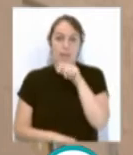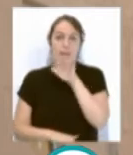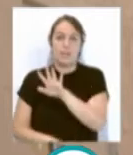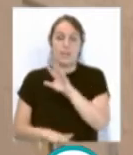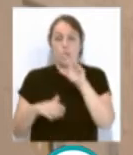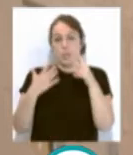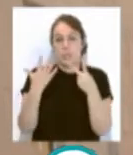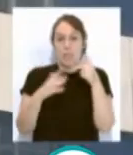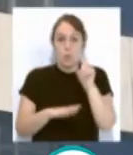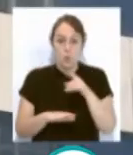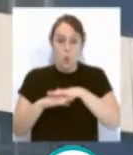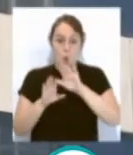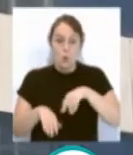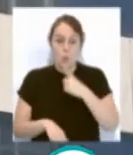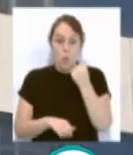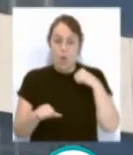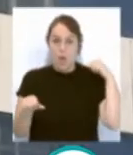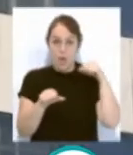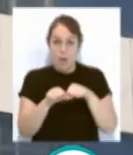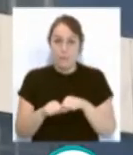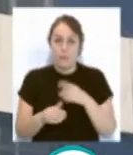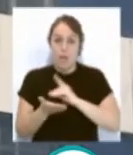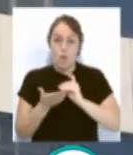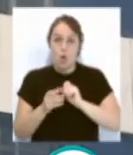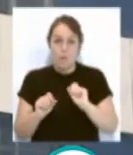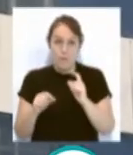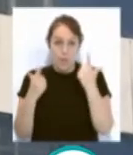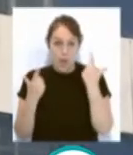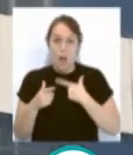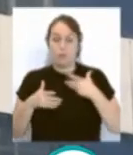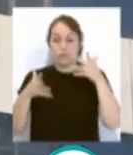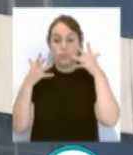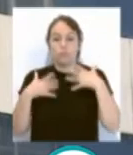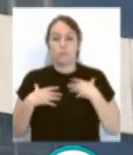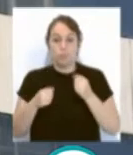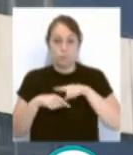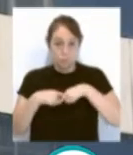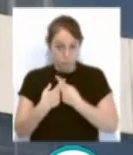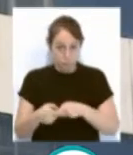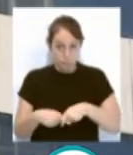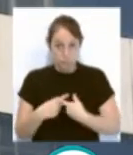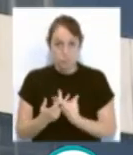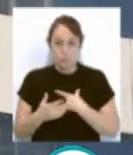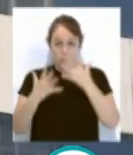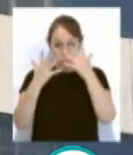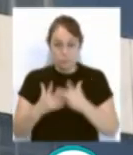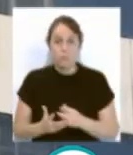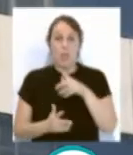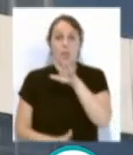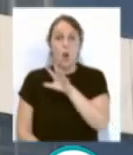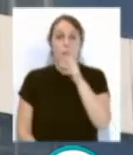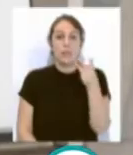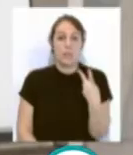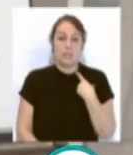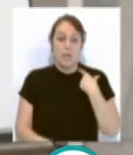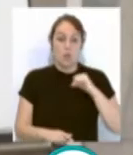últimas 24 horas. Según los datos oficiales de la Consejería de Salud y Familias, se han contabilizado 53